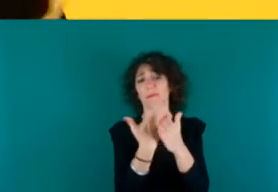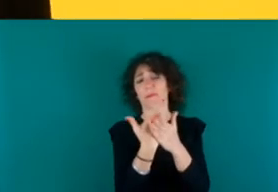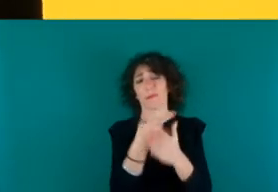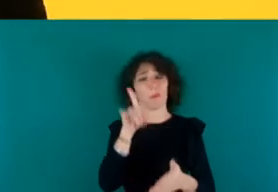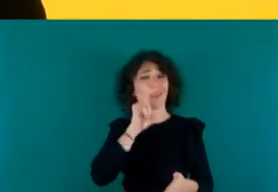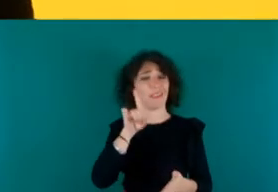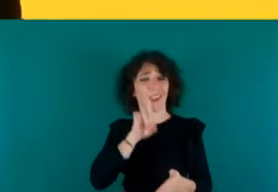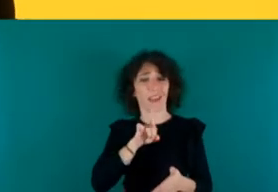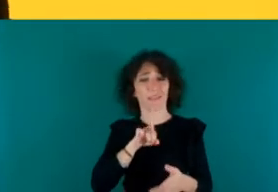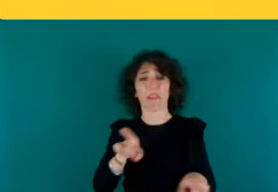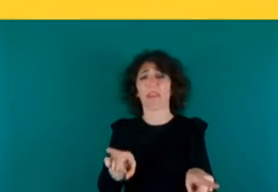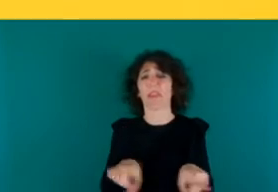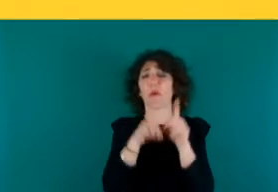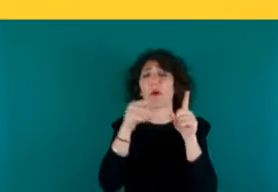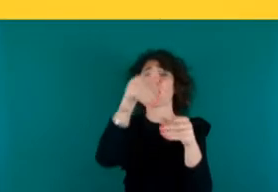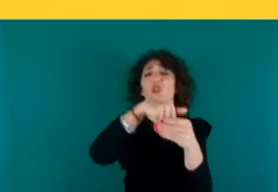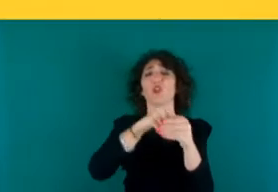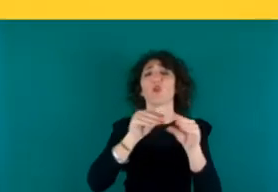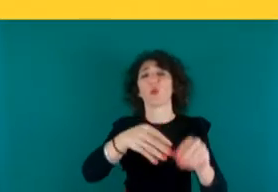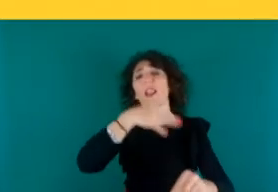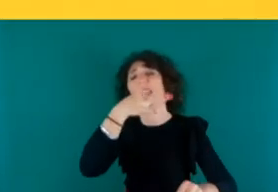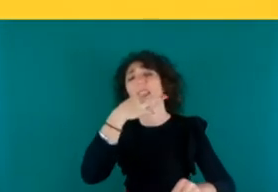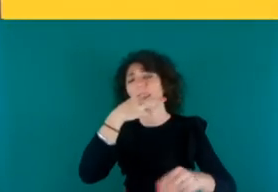diga lo que diga, me está mintiendo.